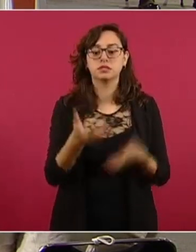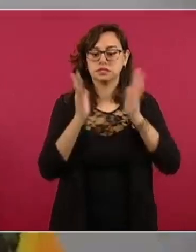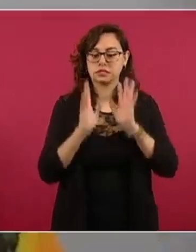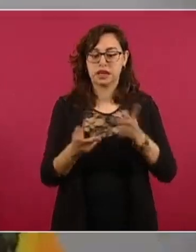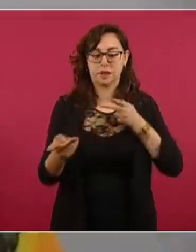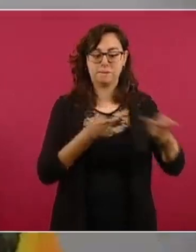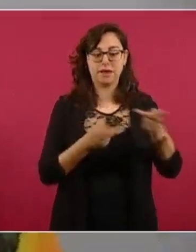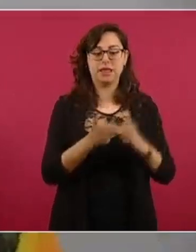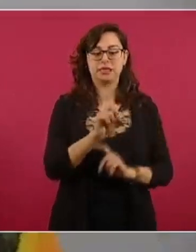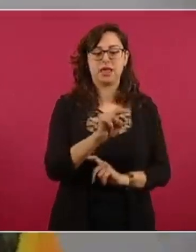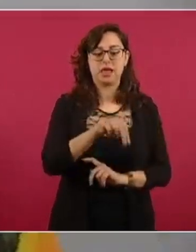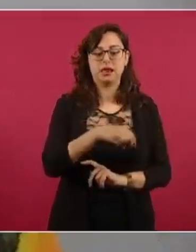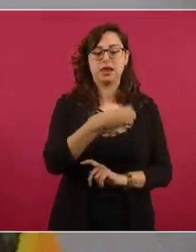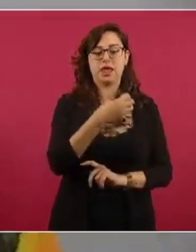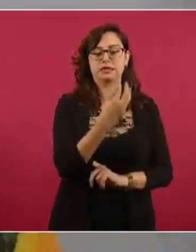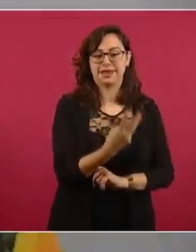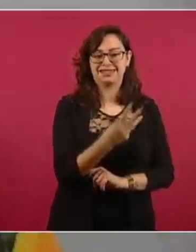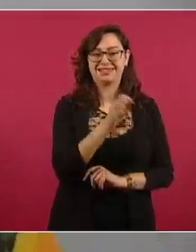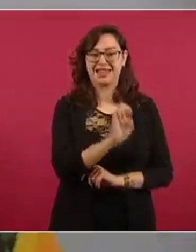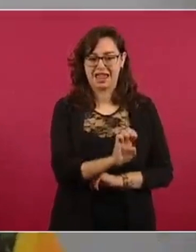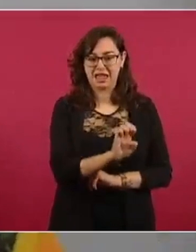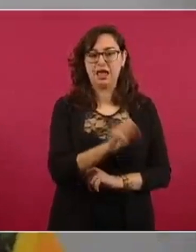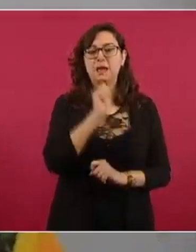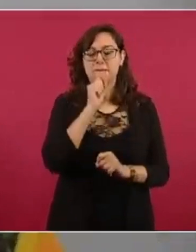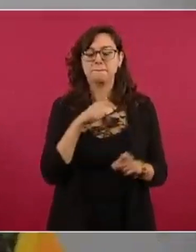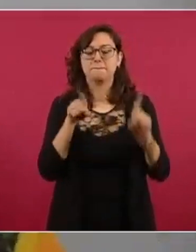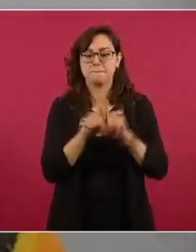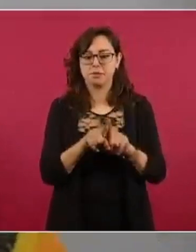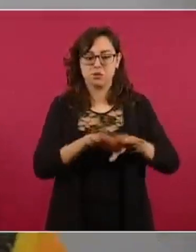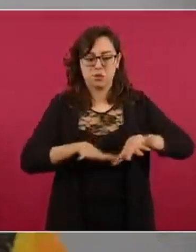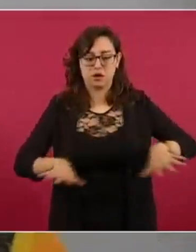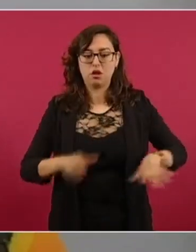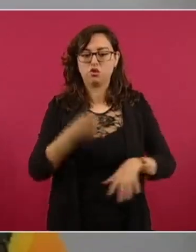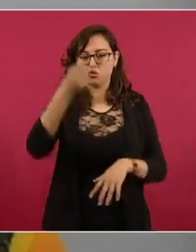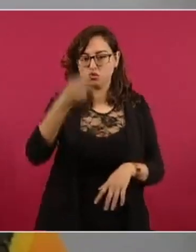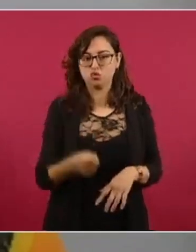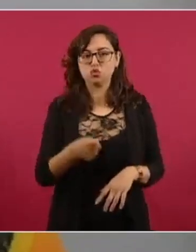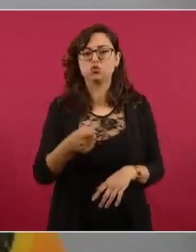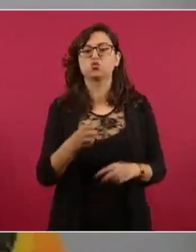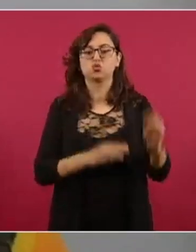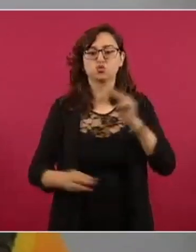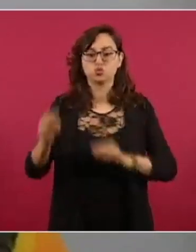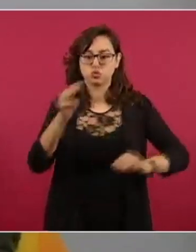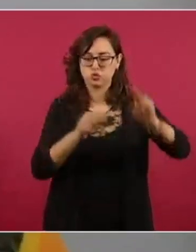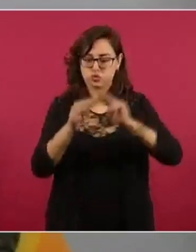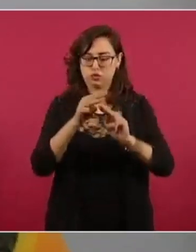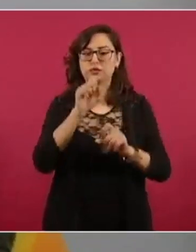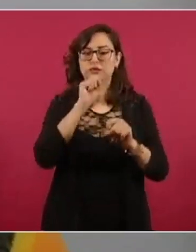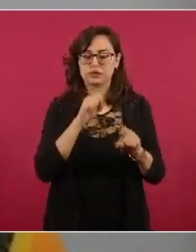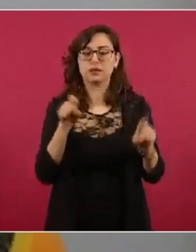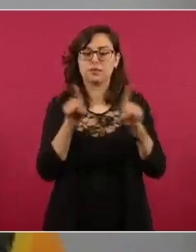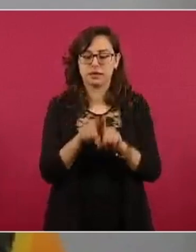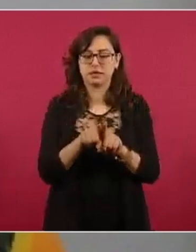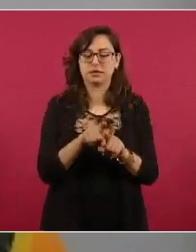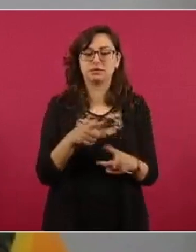N3E aquí en la región de la costa y en el sur y en los en la Sierra del Sur y con